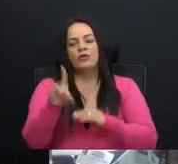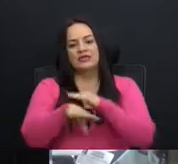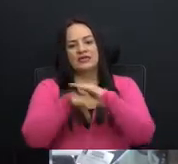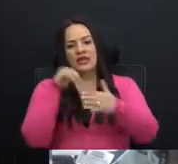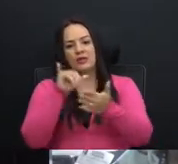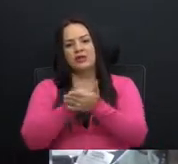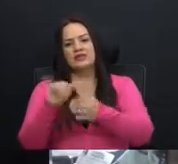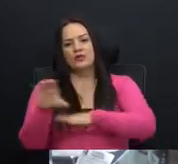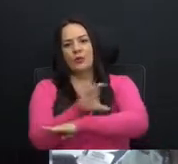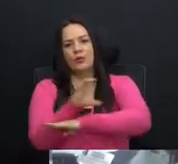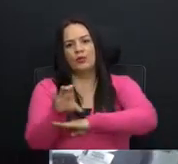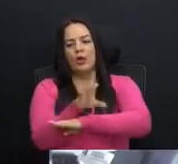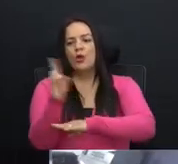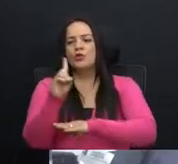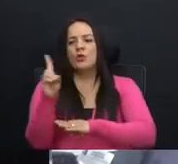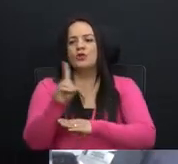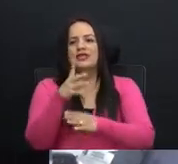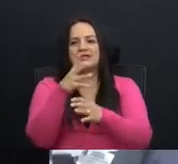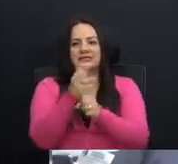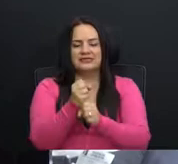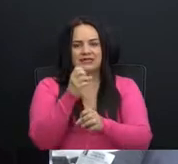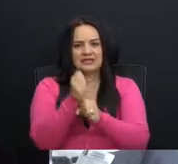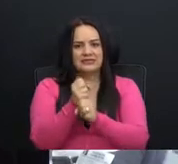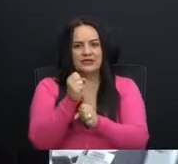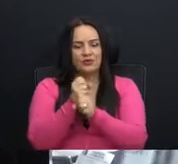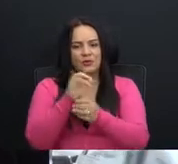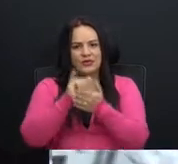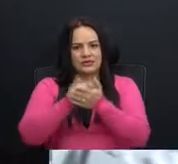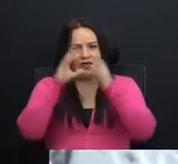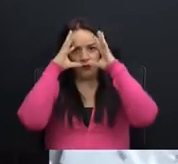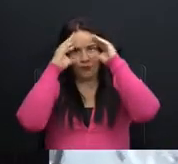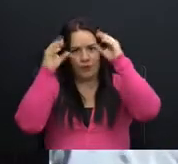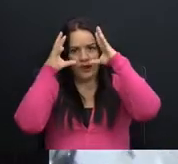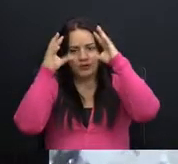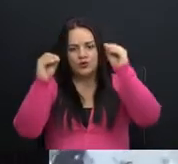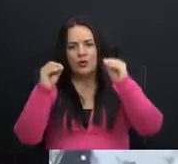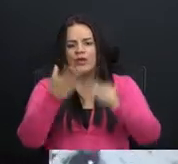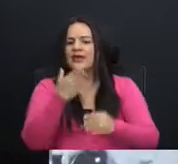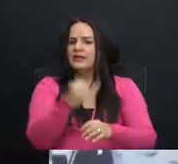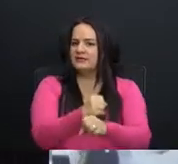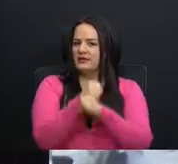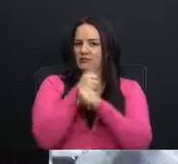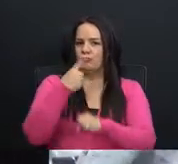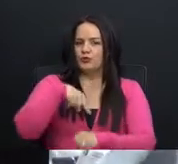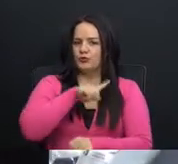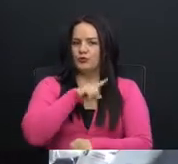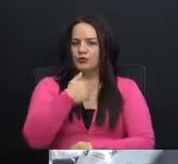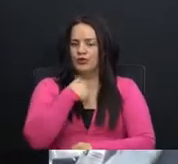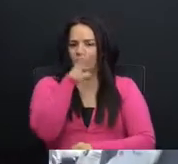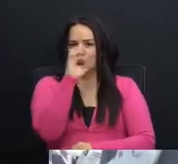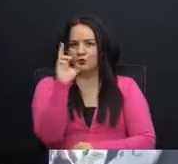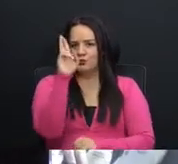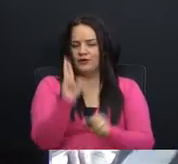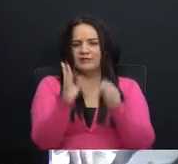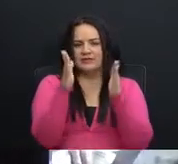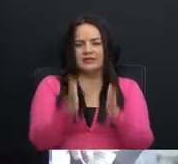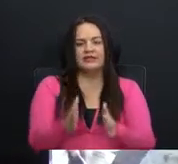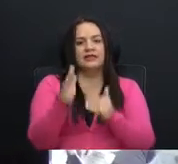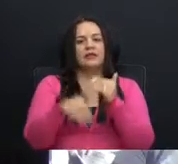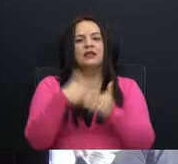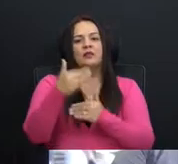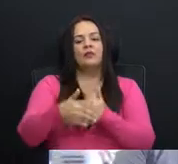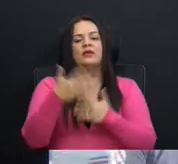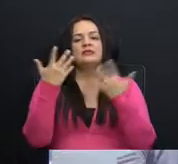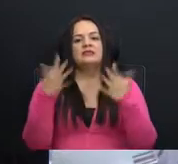computadoras donde se está hoy manejando esa información. ¿Qué certeza tendríamos entonces los costarricenses que después de